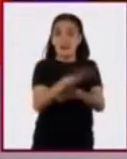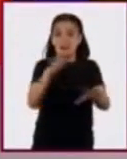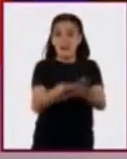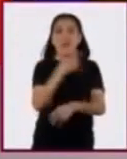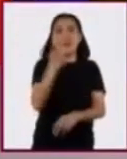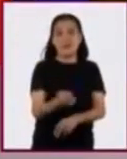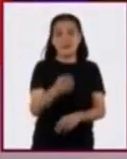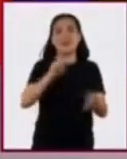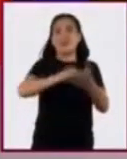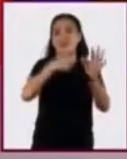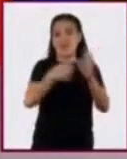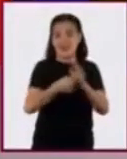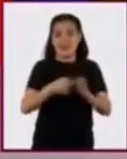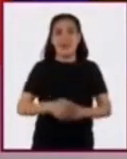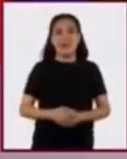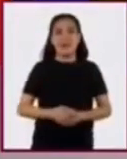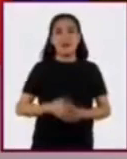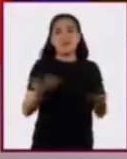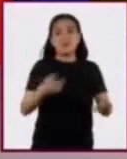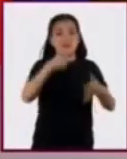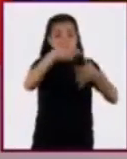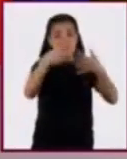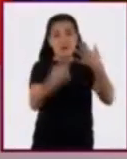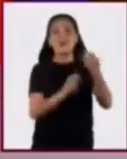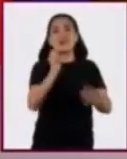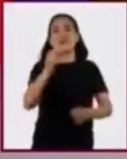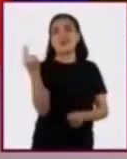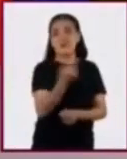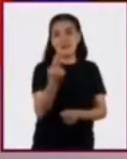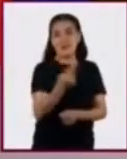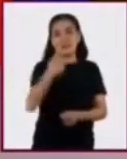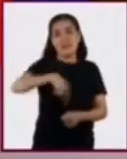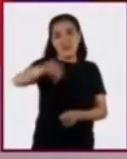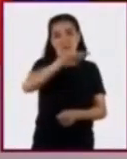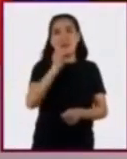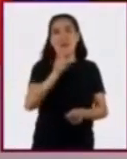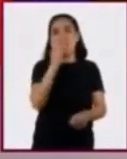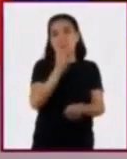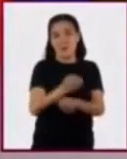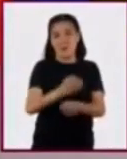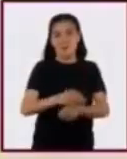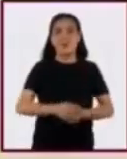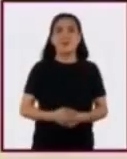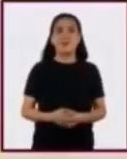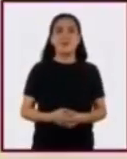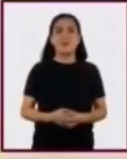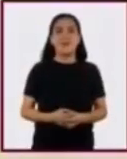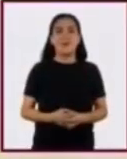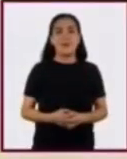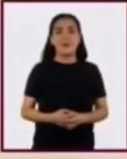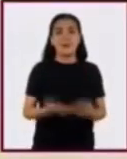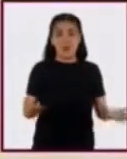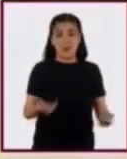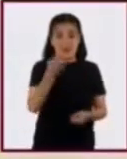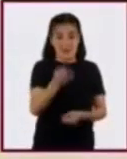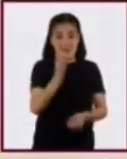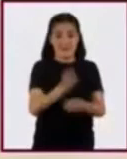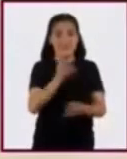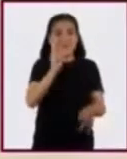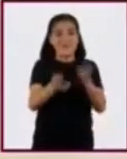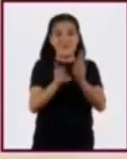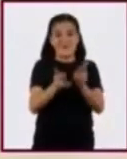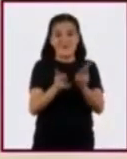teniendo las técnicas, derivadas de las necesidades que se nos presentan. Esto que estamos